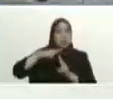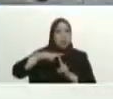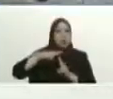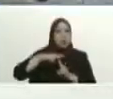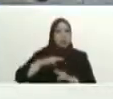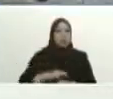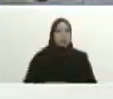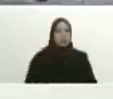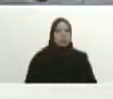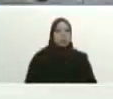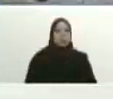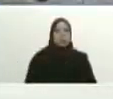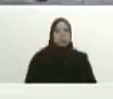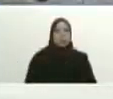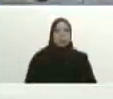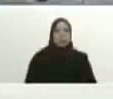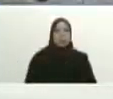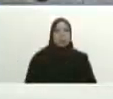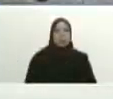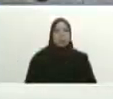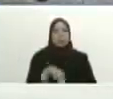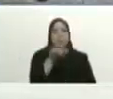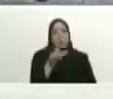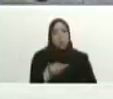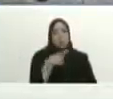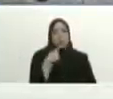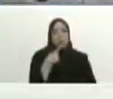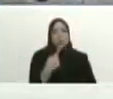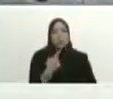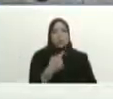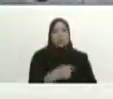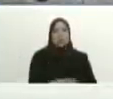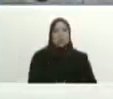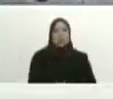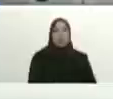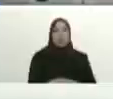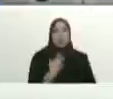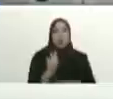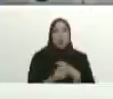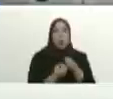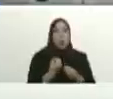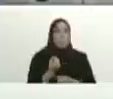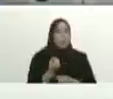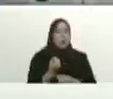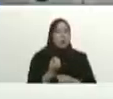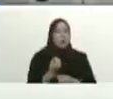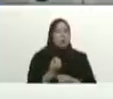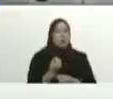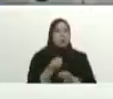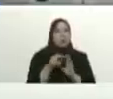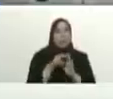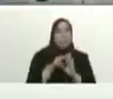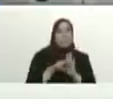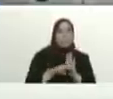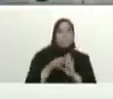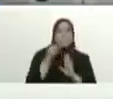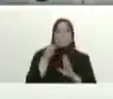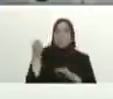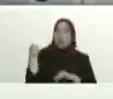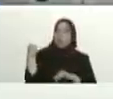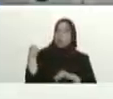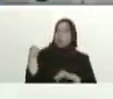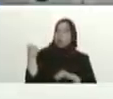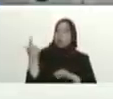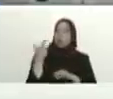buen muchacho Silfredo que me dice cómo podemos cumplir con las peticiones y